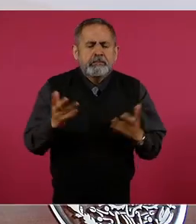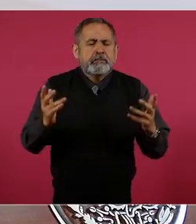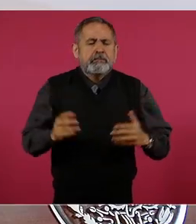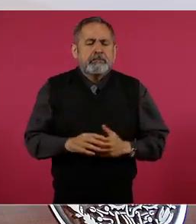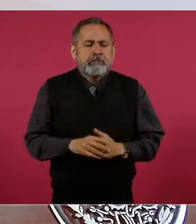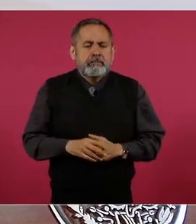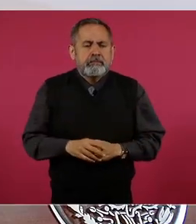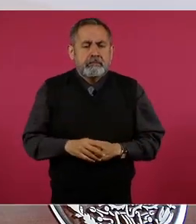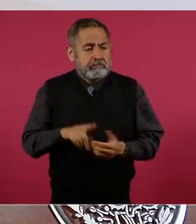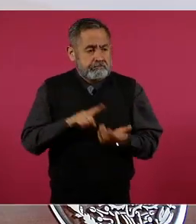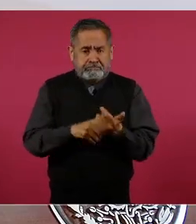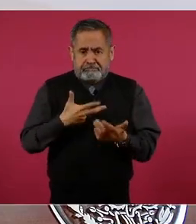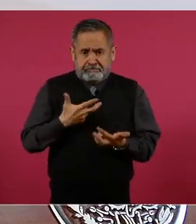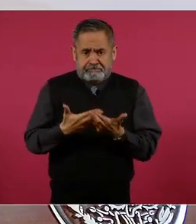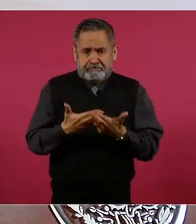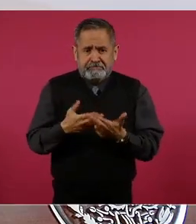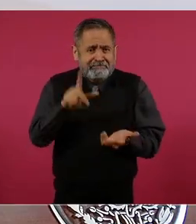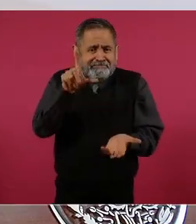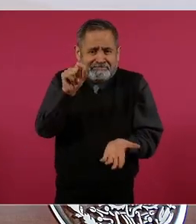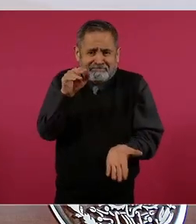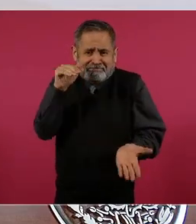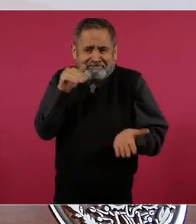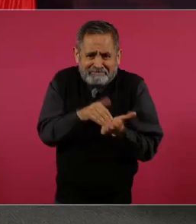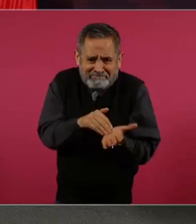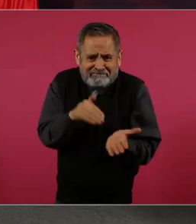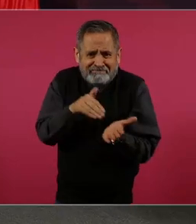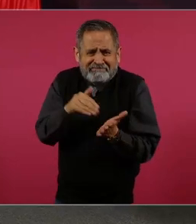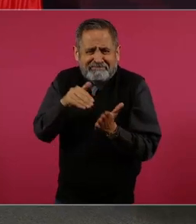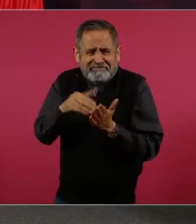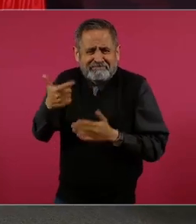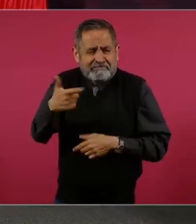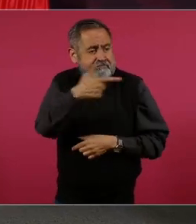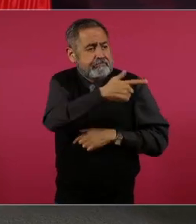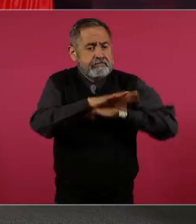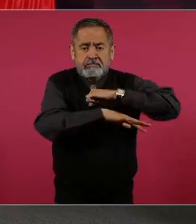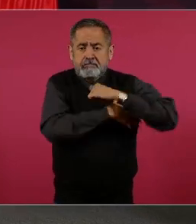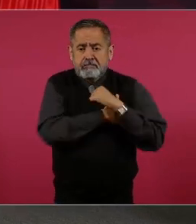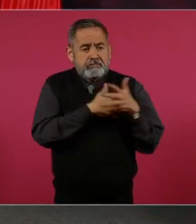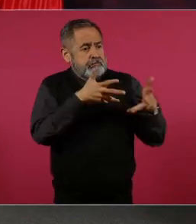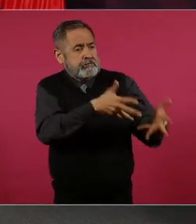Tienen 20 mil millones de pesos guardados